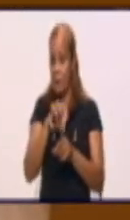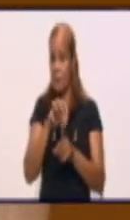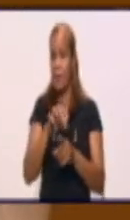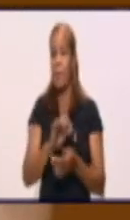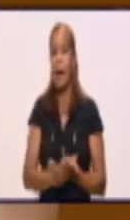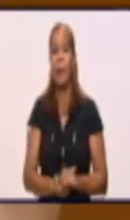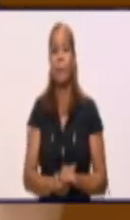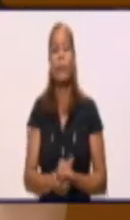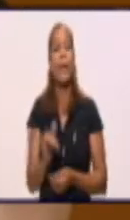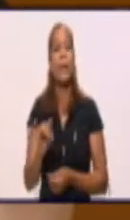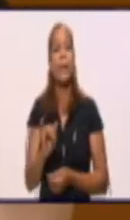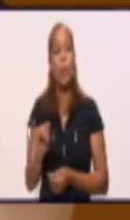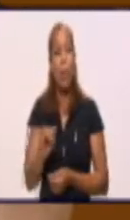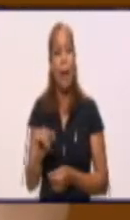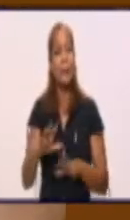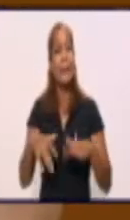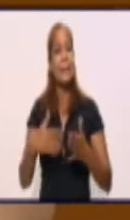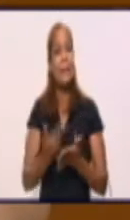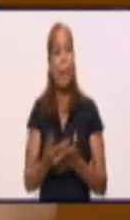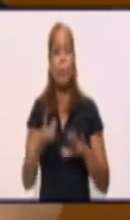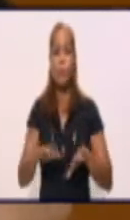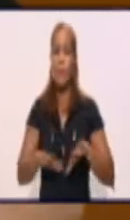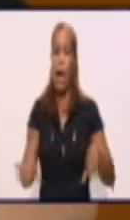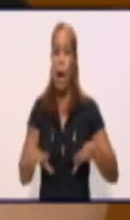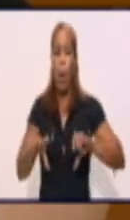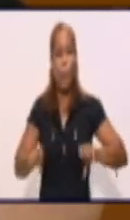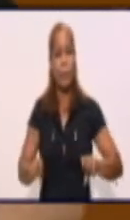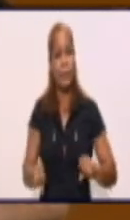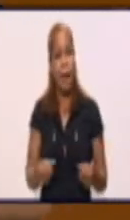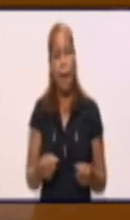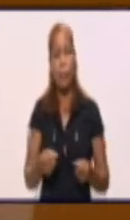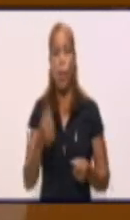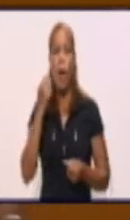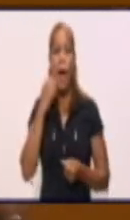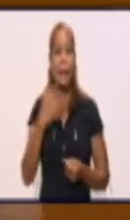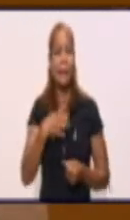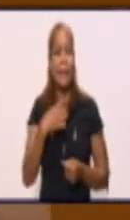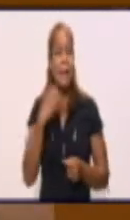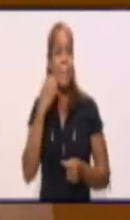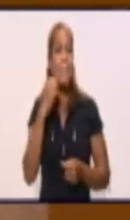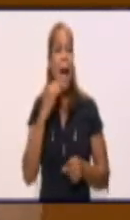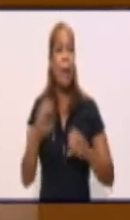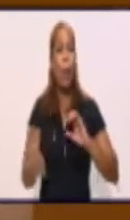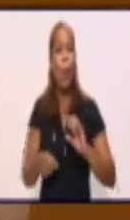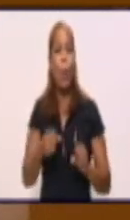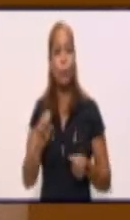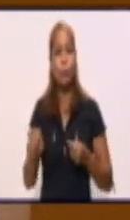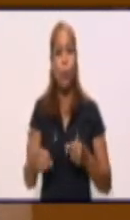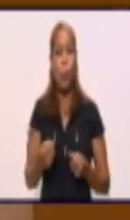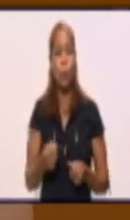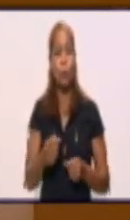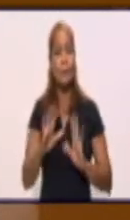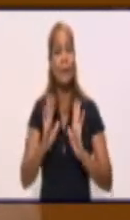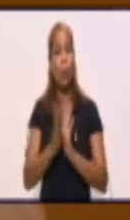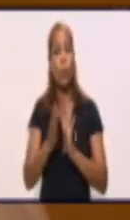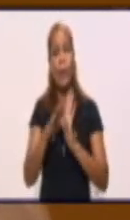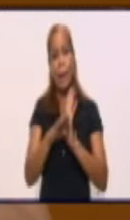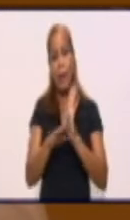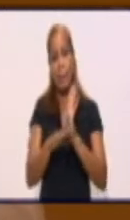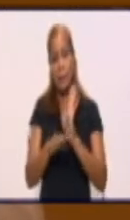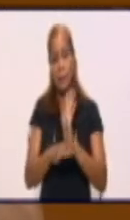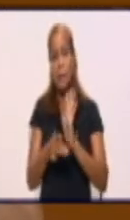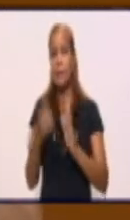hace que estamos obligados a ser aún más exigentes con el cumplimiento individual de cada una de las medidas. La